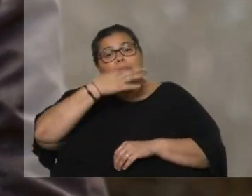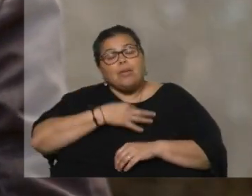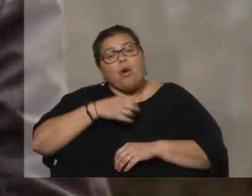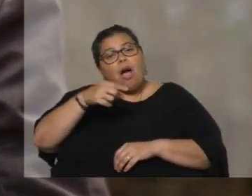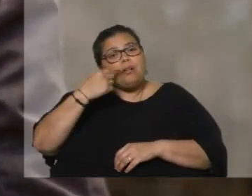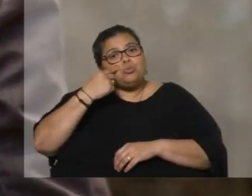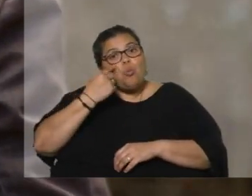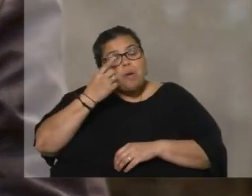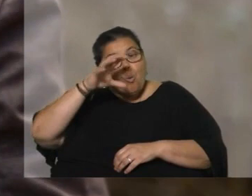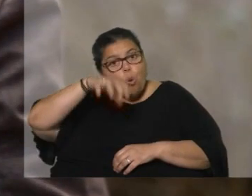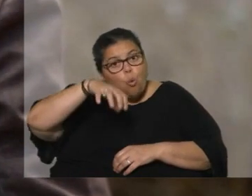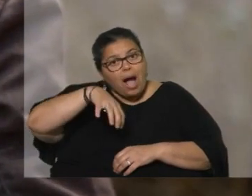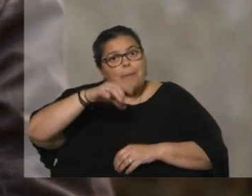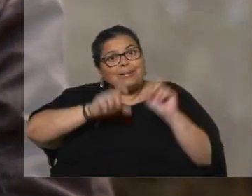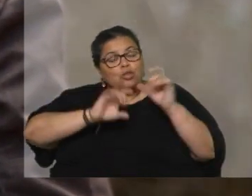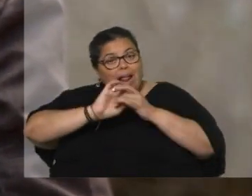querés ir.